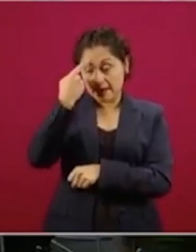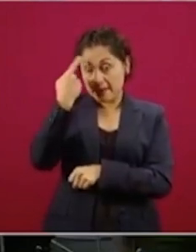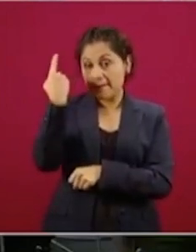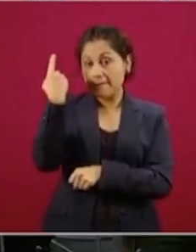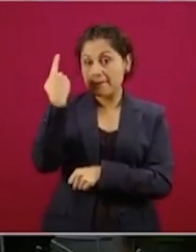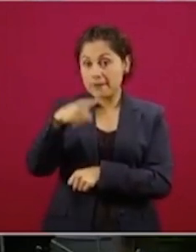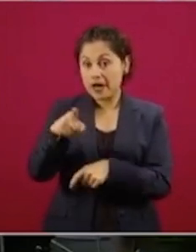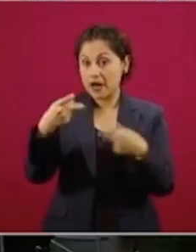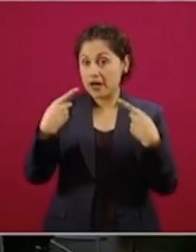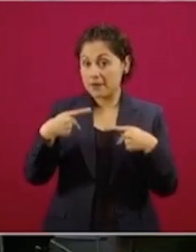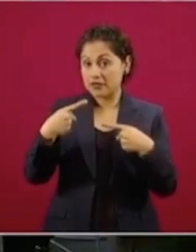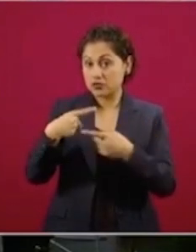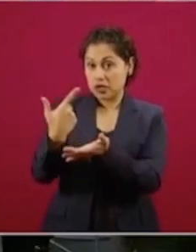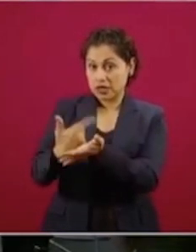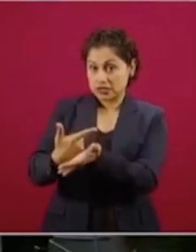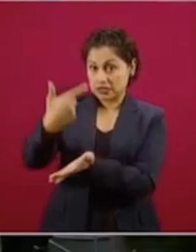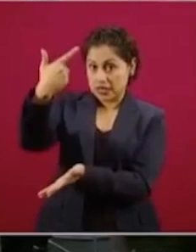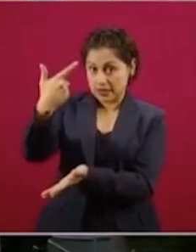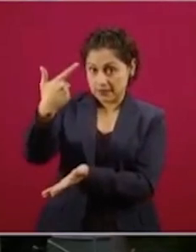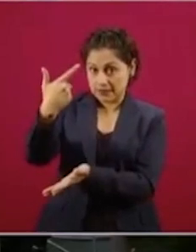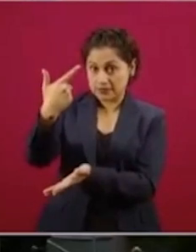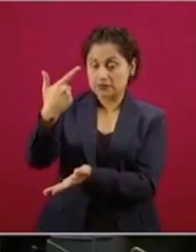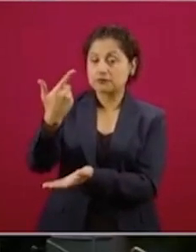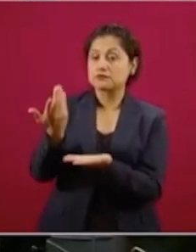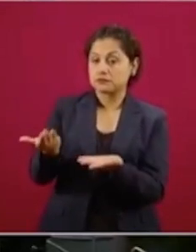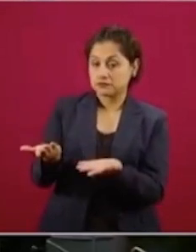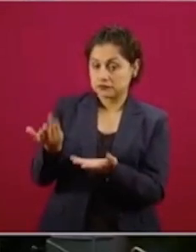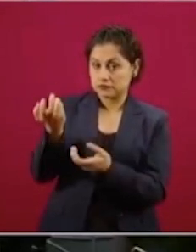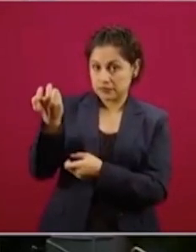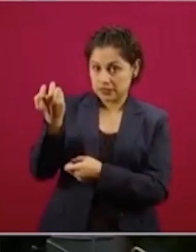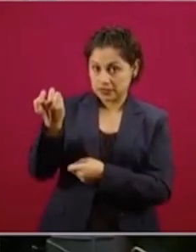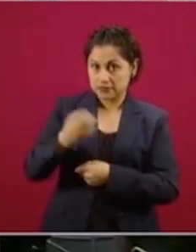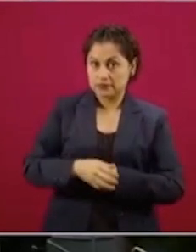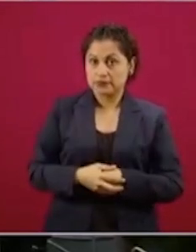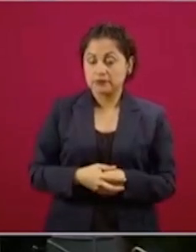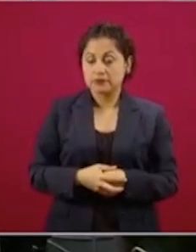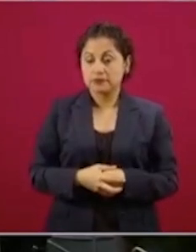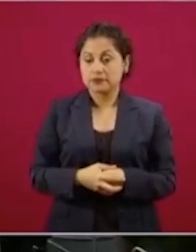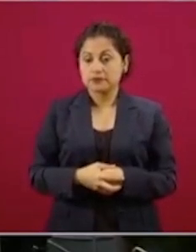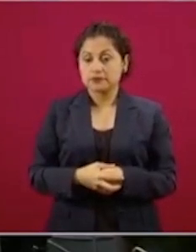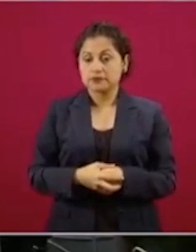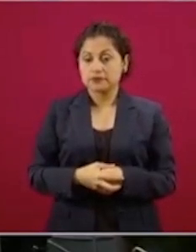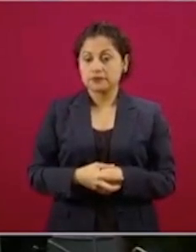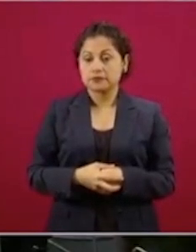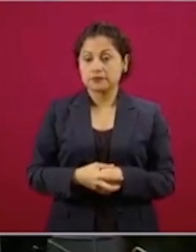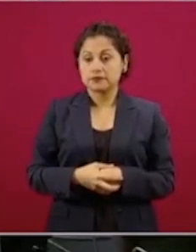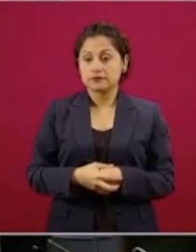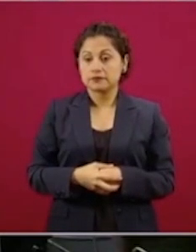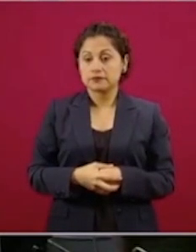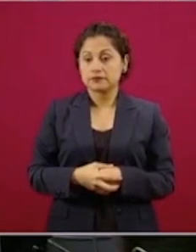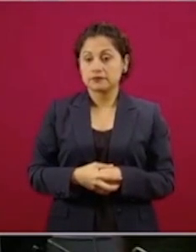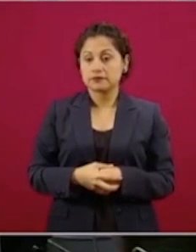más preocupante, pero sí estamos.